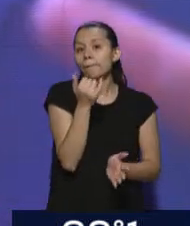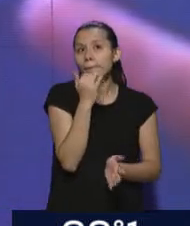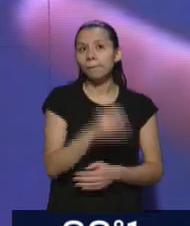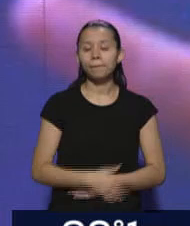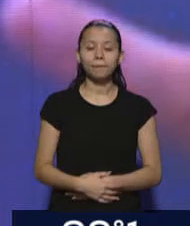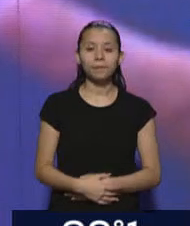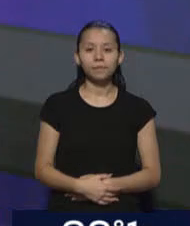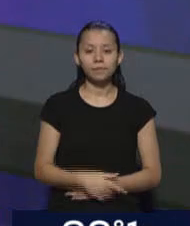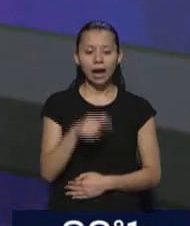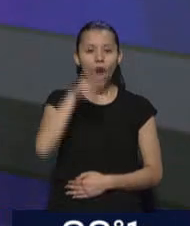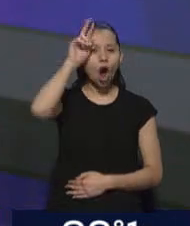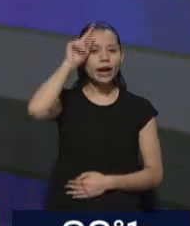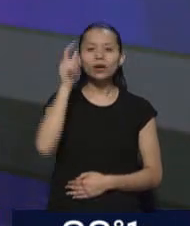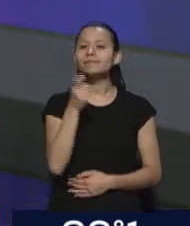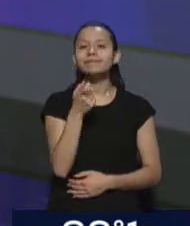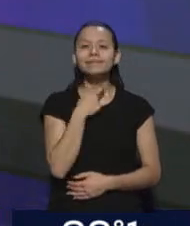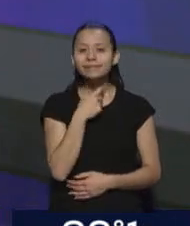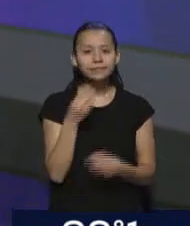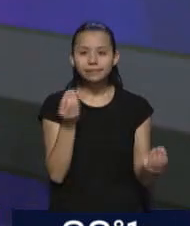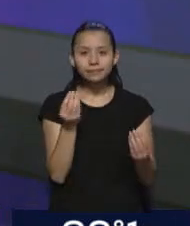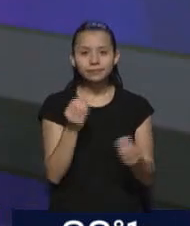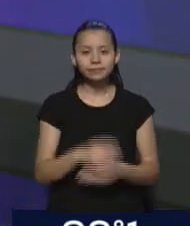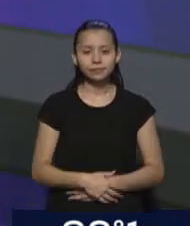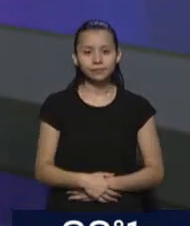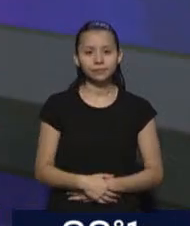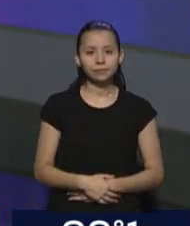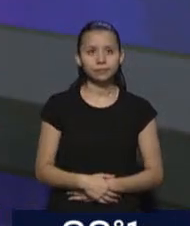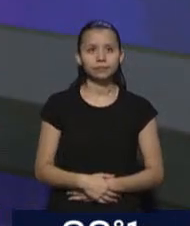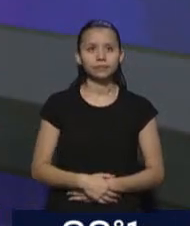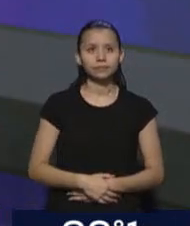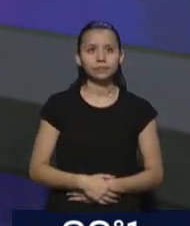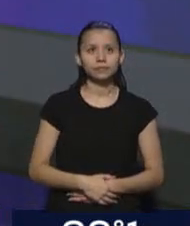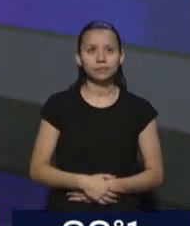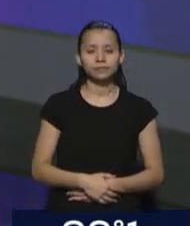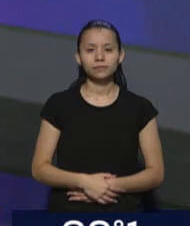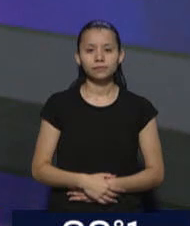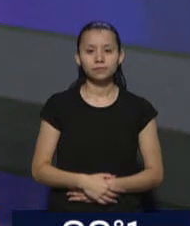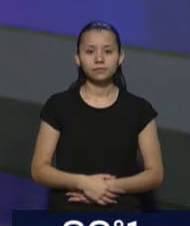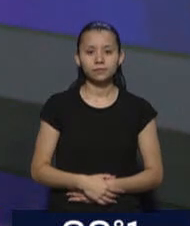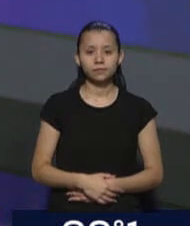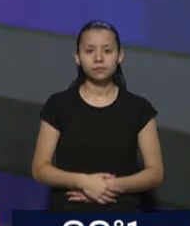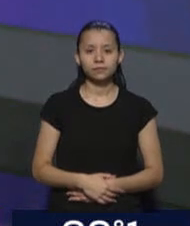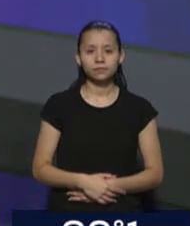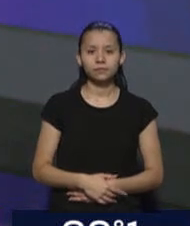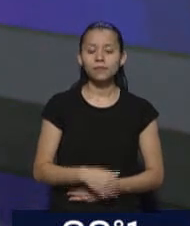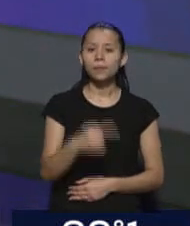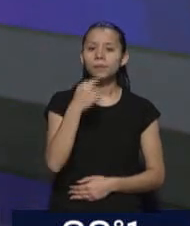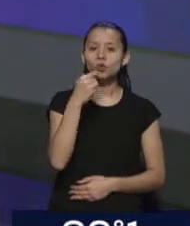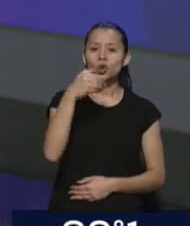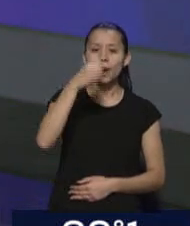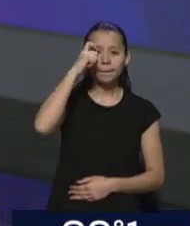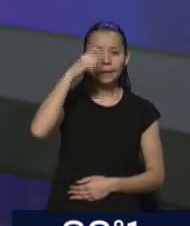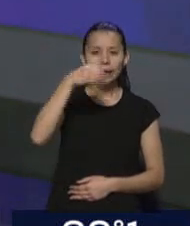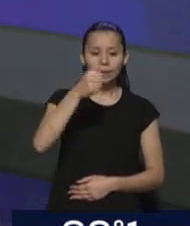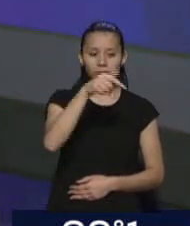querido hacer Cornejo, dice, vamos a darle mucha importancia a ¿Mema no viene por acá? ¿A la seguridad? Me pregunto. ¿Cómo? ¿Mema no